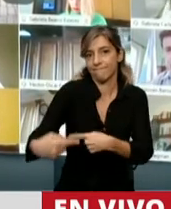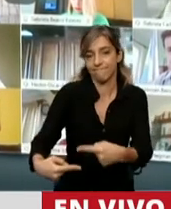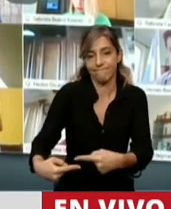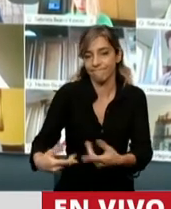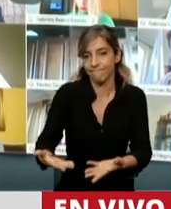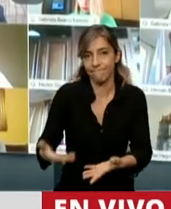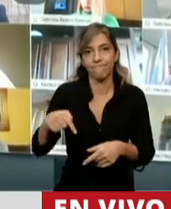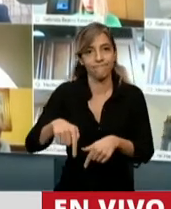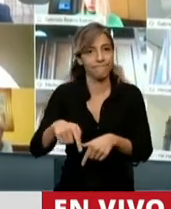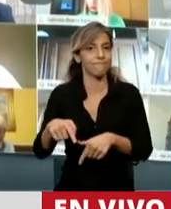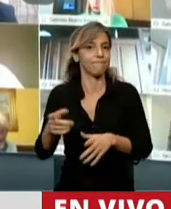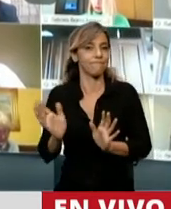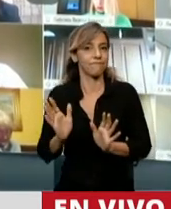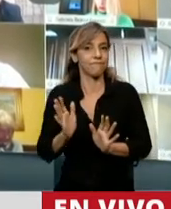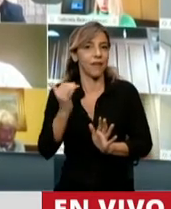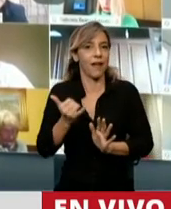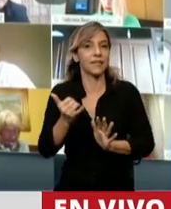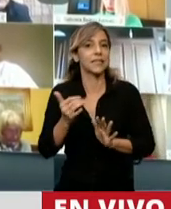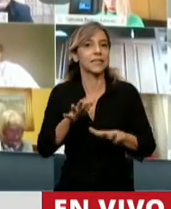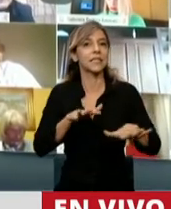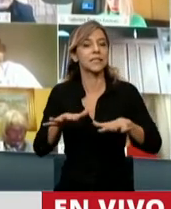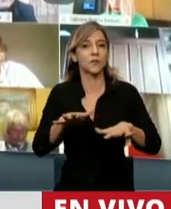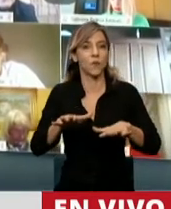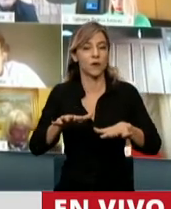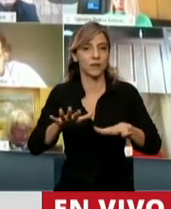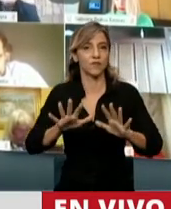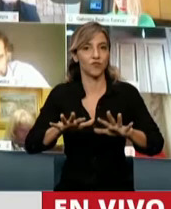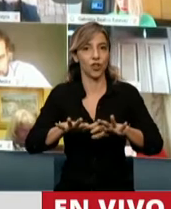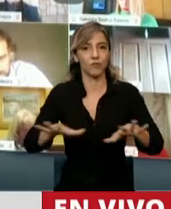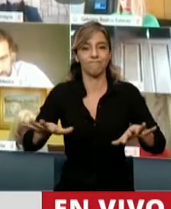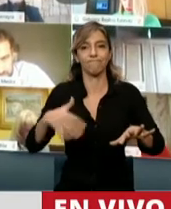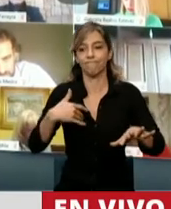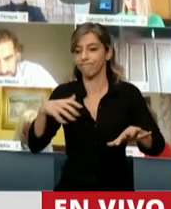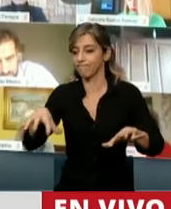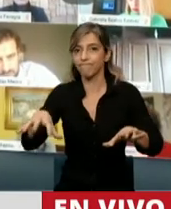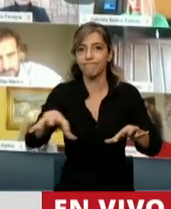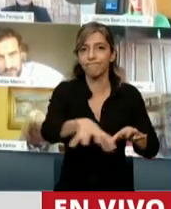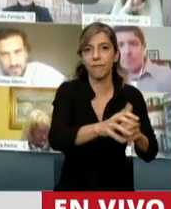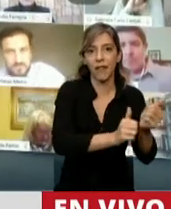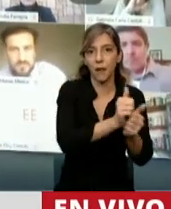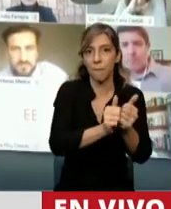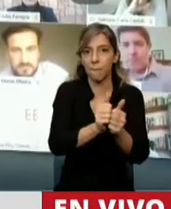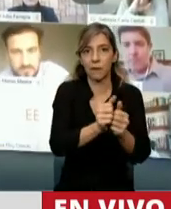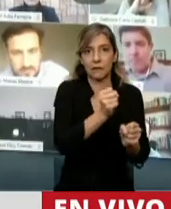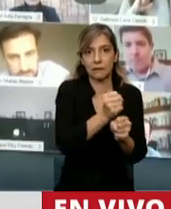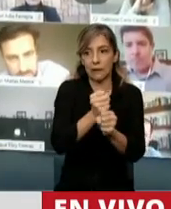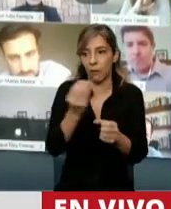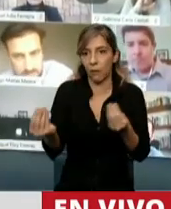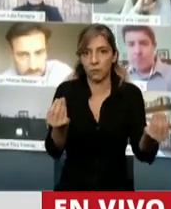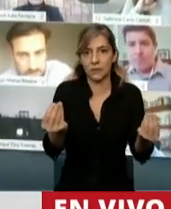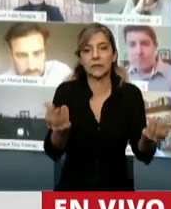actores económicos se vieron muy complicados, generando una progresiva pérdida del empleo y un incremento de